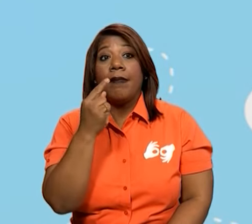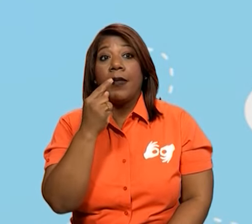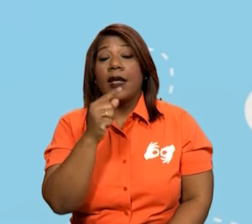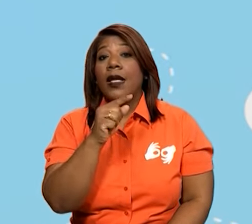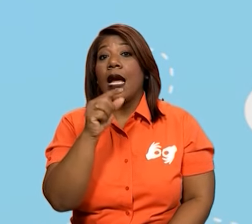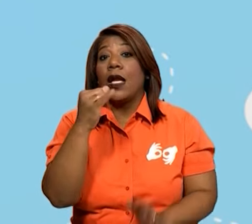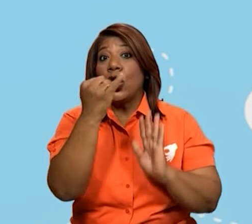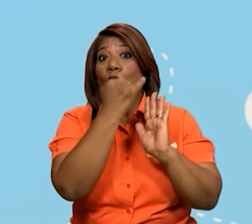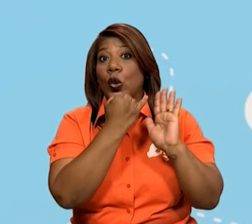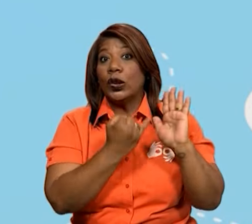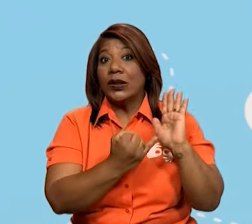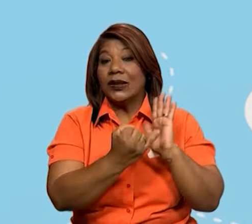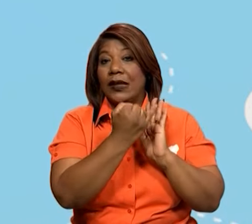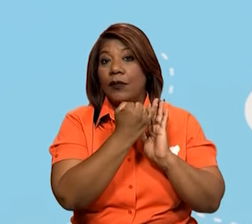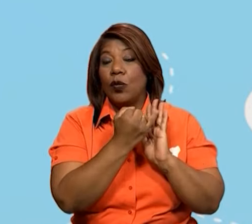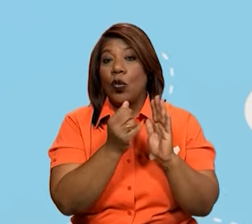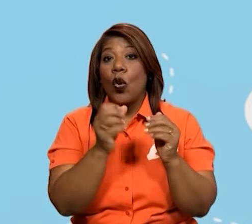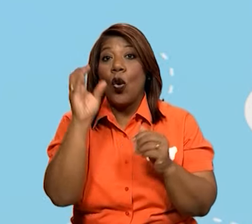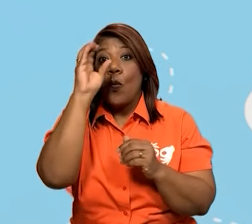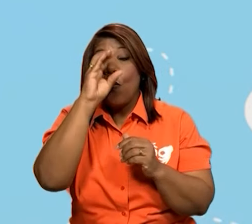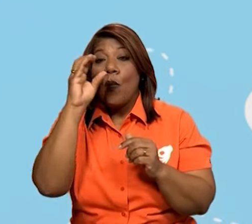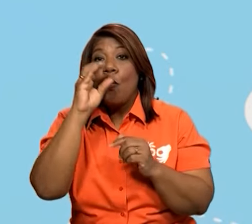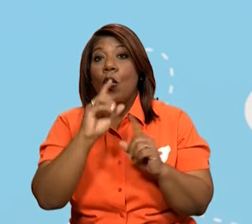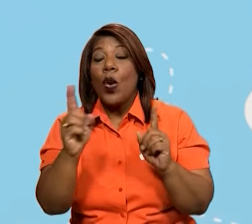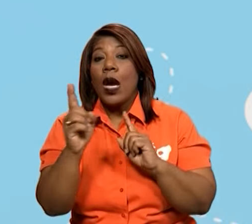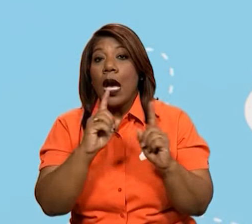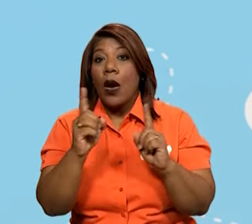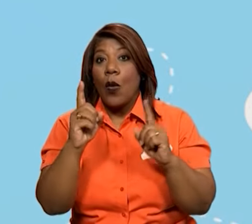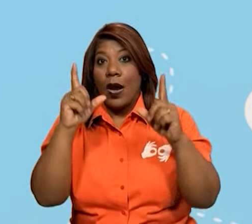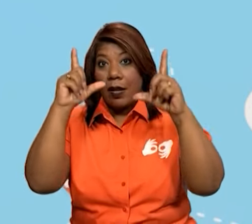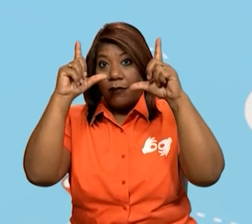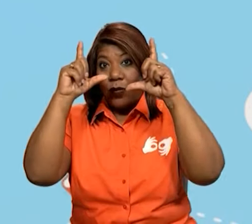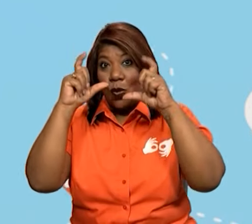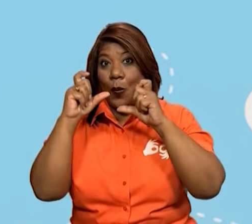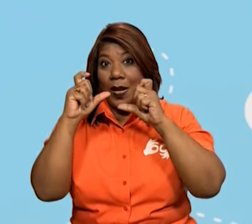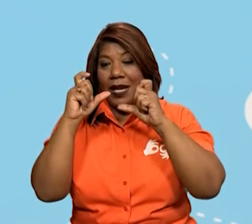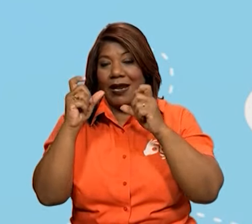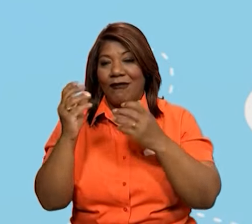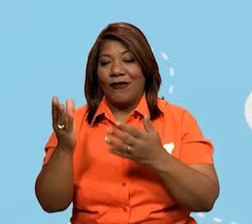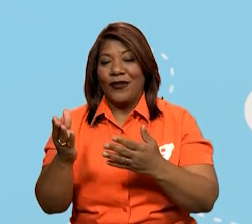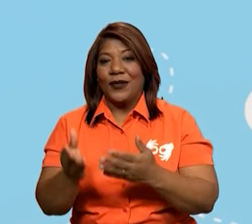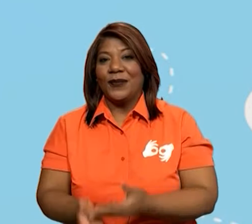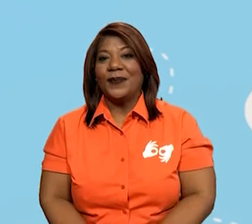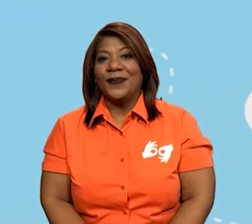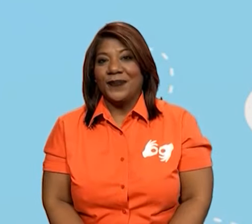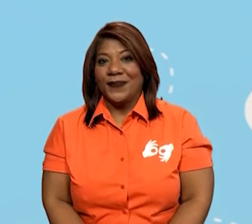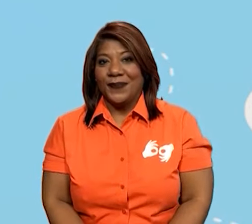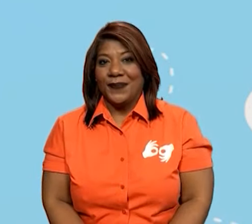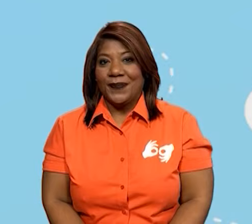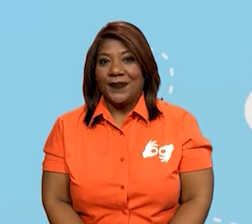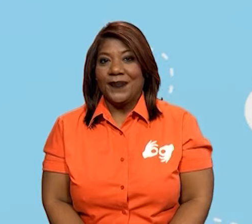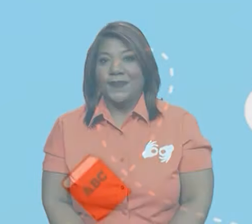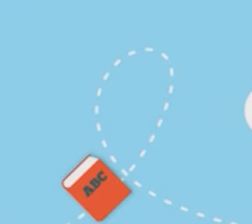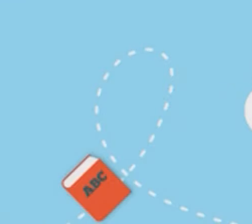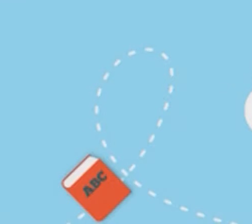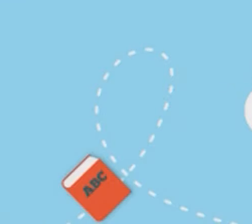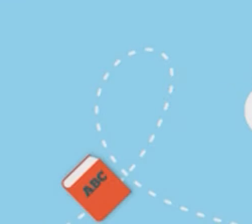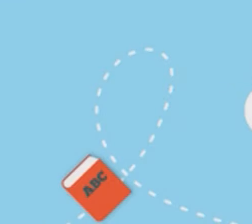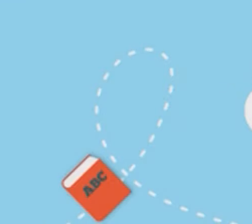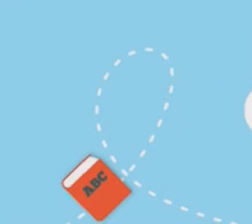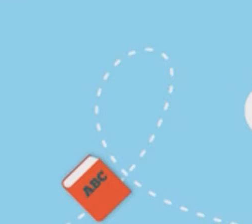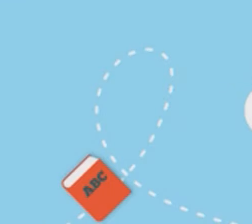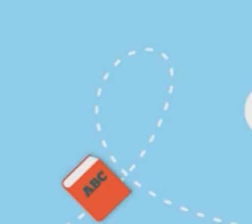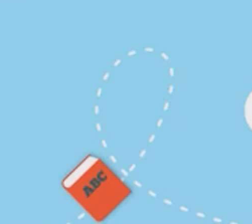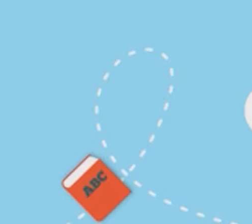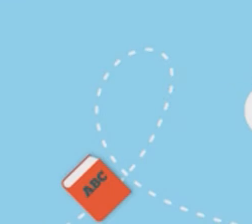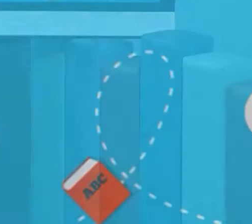de la acción con el sentido correspondiente. Haces tu captura de pantalla, ¿ya? Y puedes hacer tu pareo,